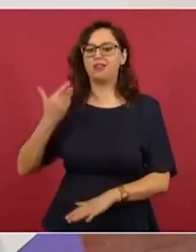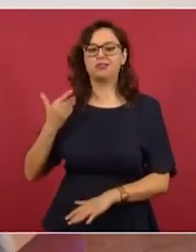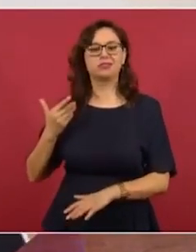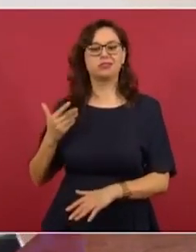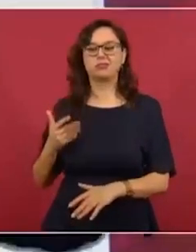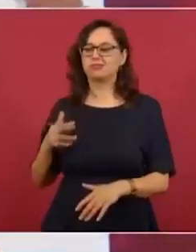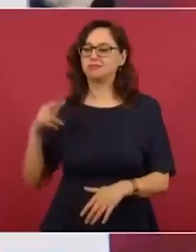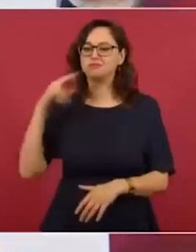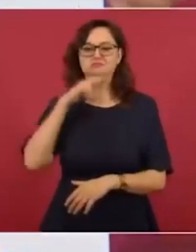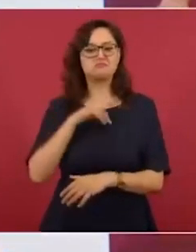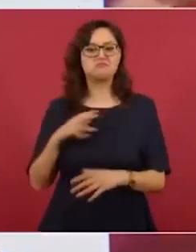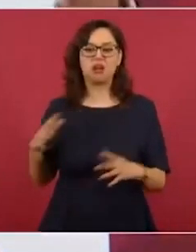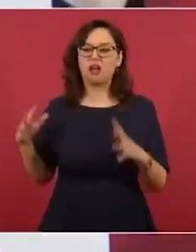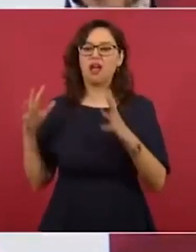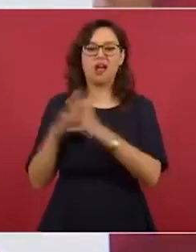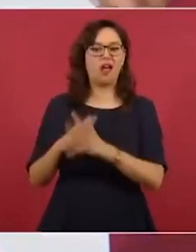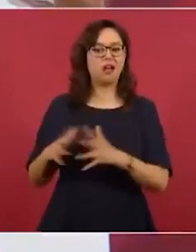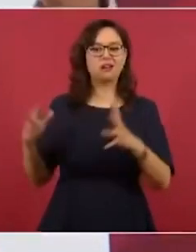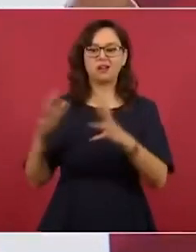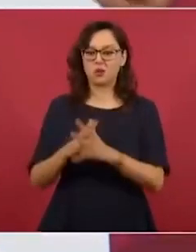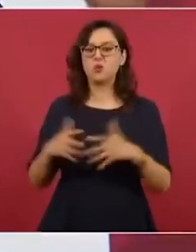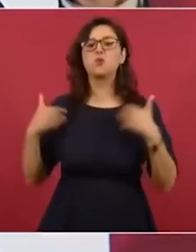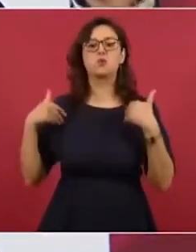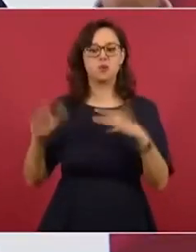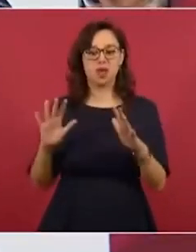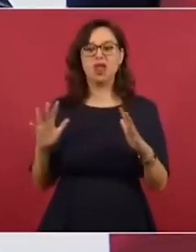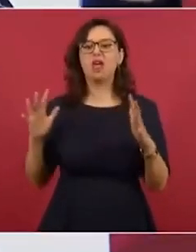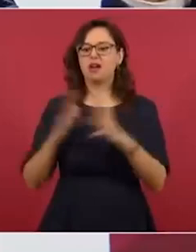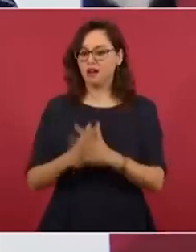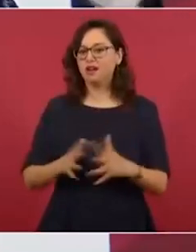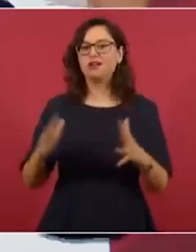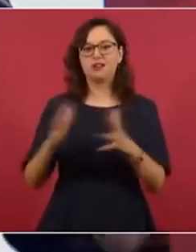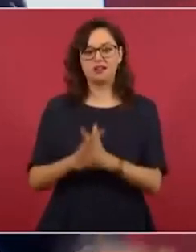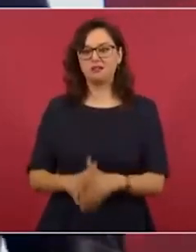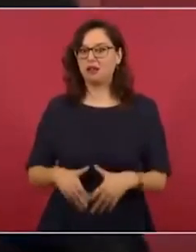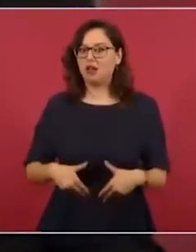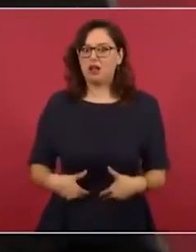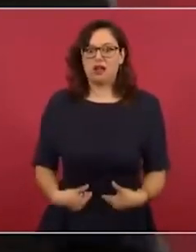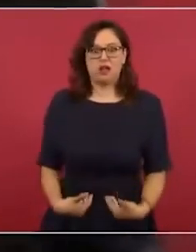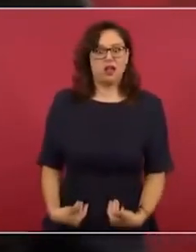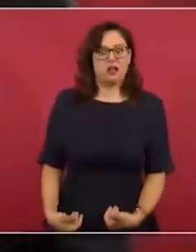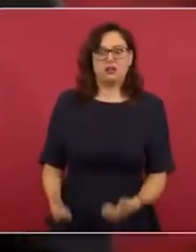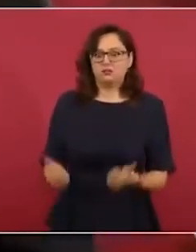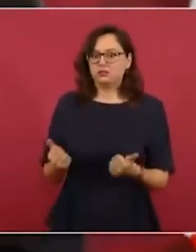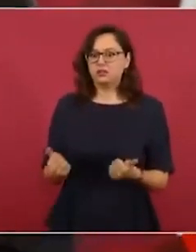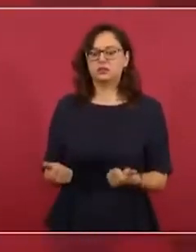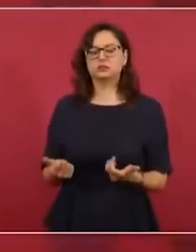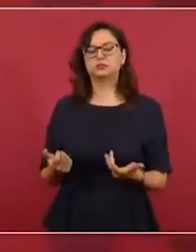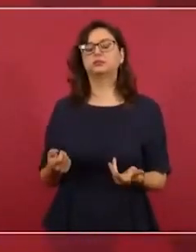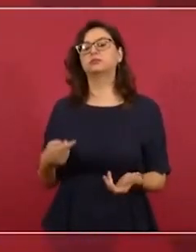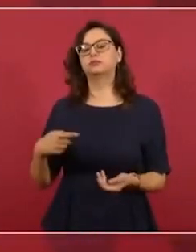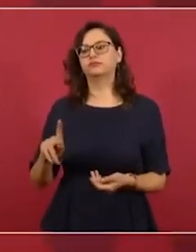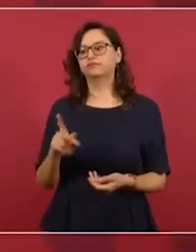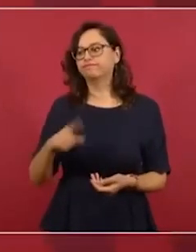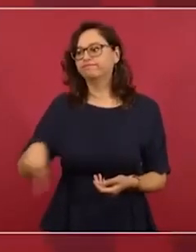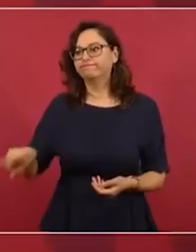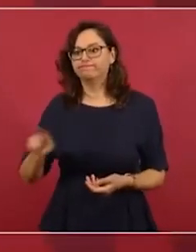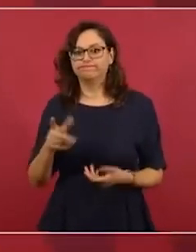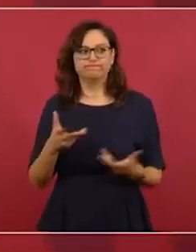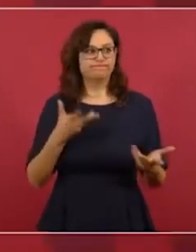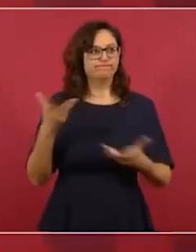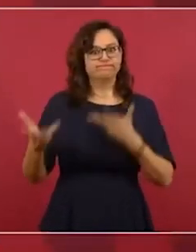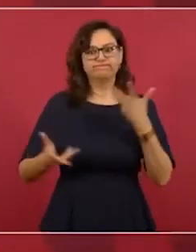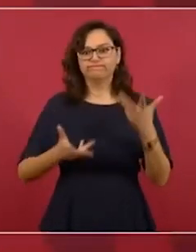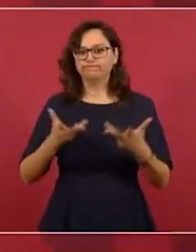optaron por salirse y ir a trabajar y a buscarse la vida de otras partes son